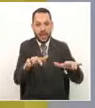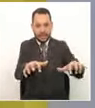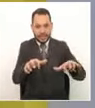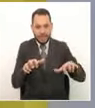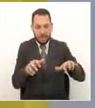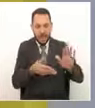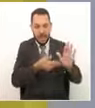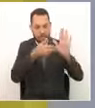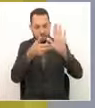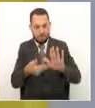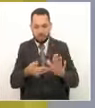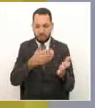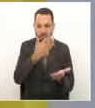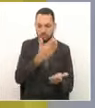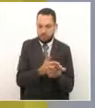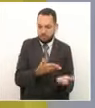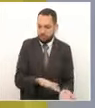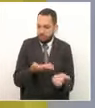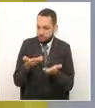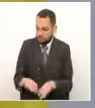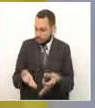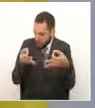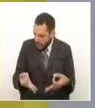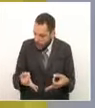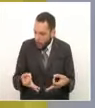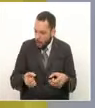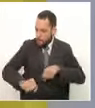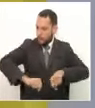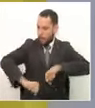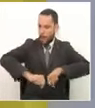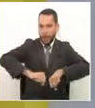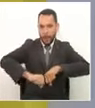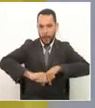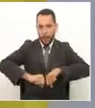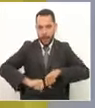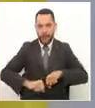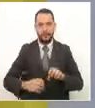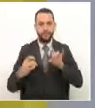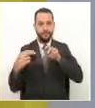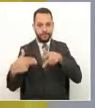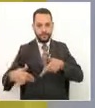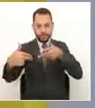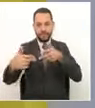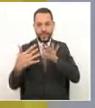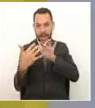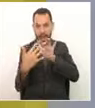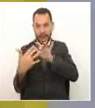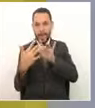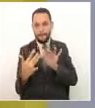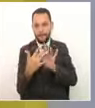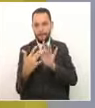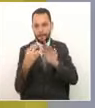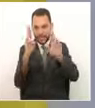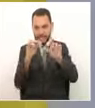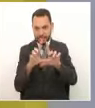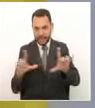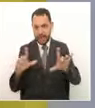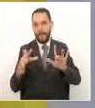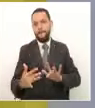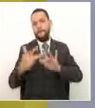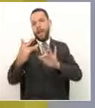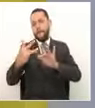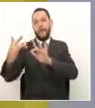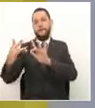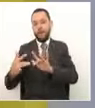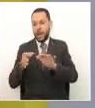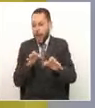Asamblea Departamental? Se está realizando de manera virtual, pues por las prevenciones y el distanciamiento